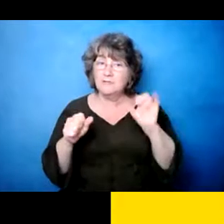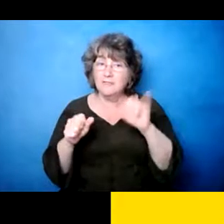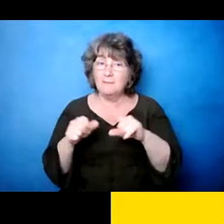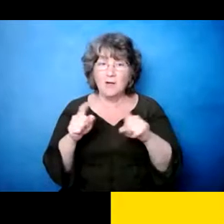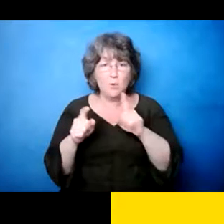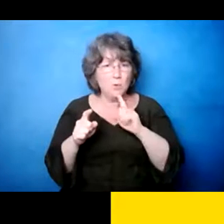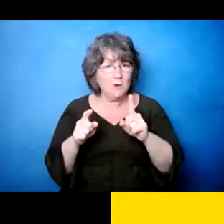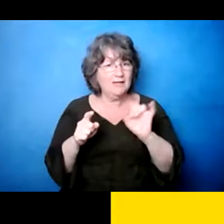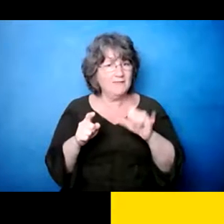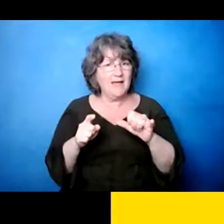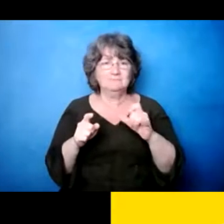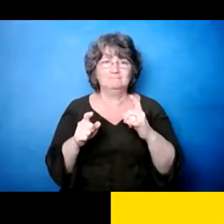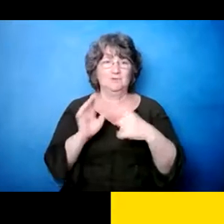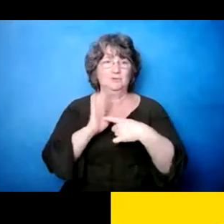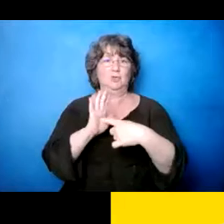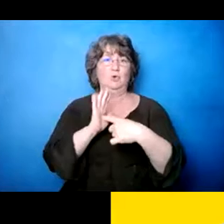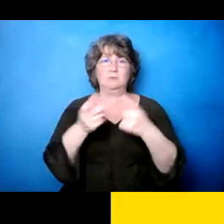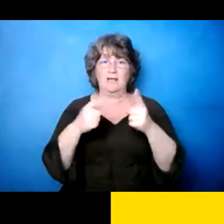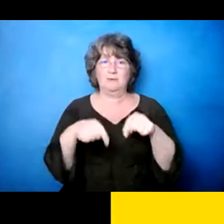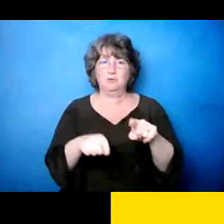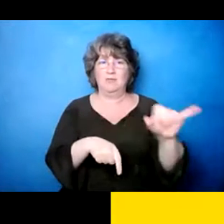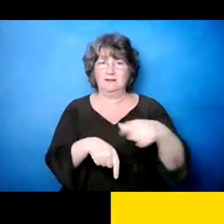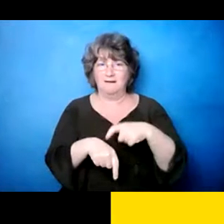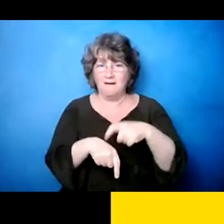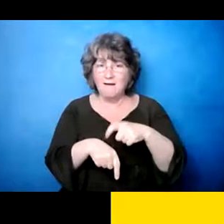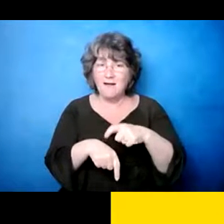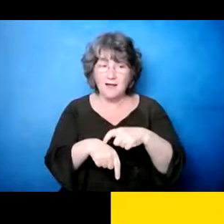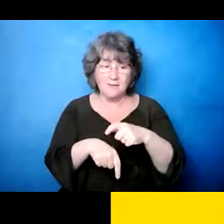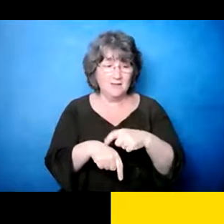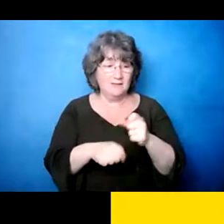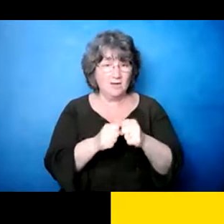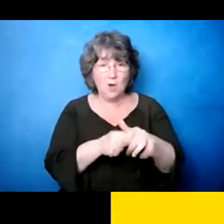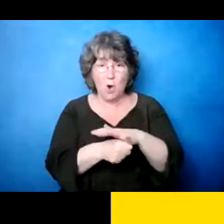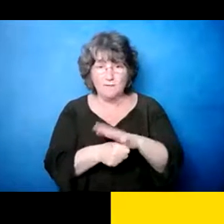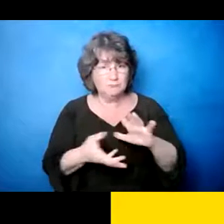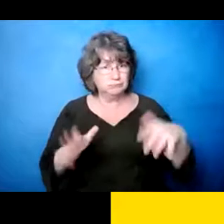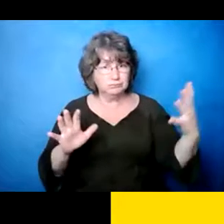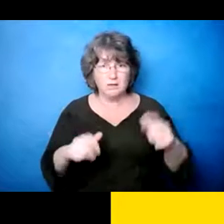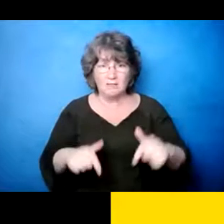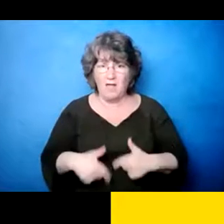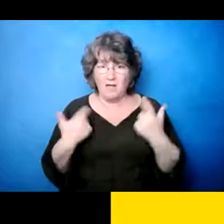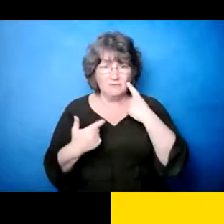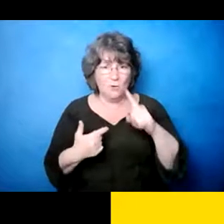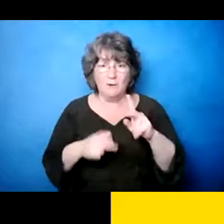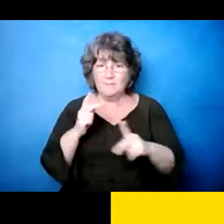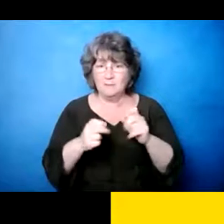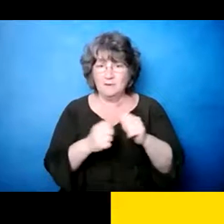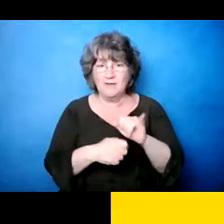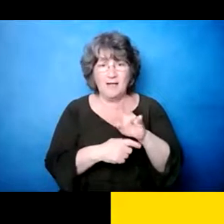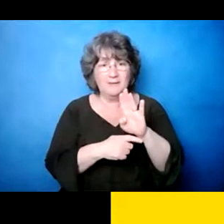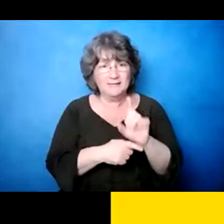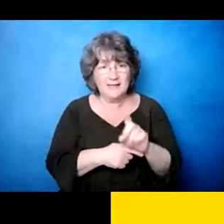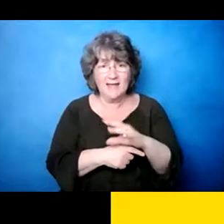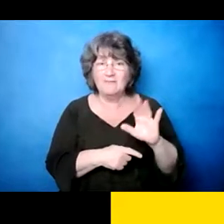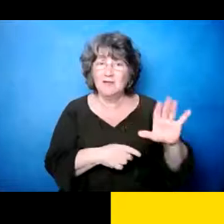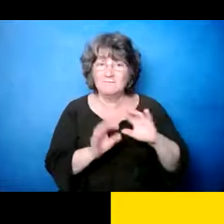eso es como un, un, resumen de que está mencionando que esta, esta, eh, interrupción